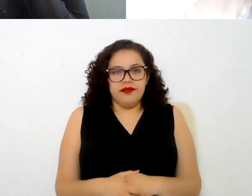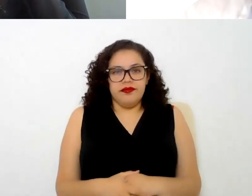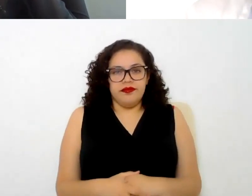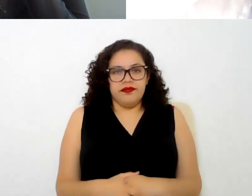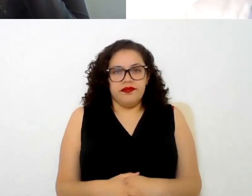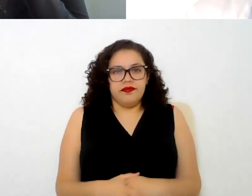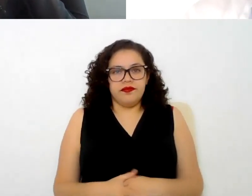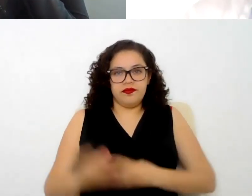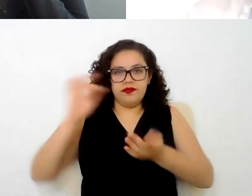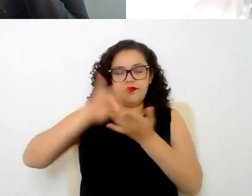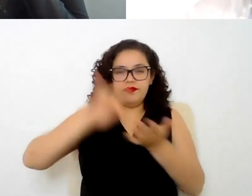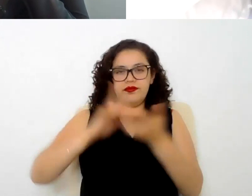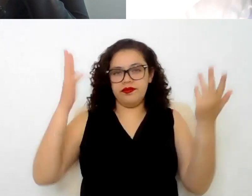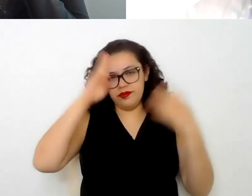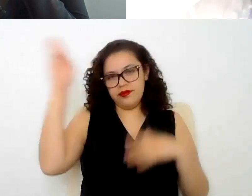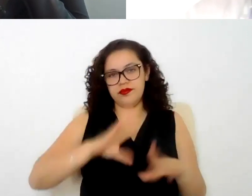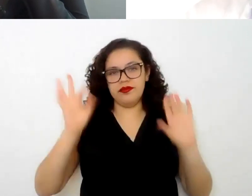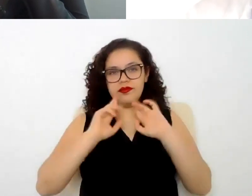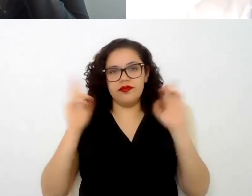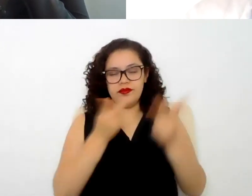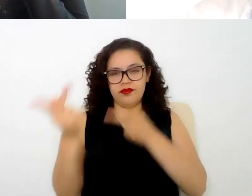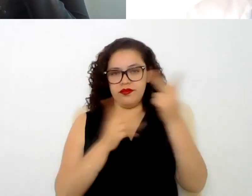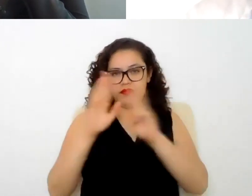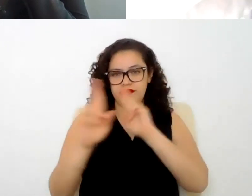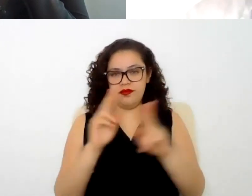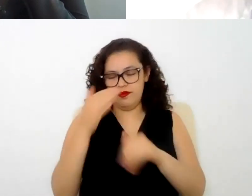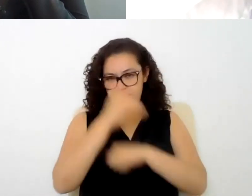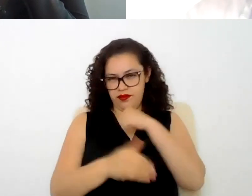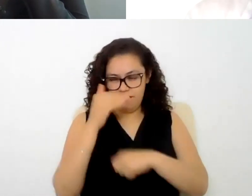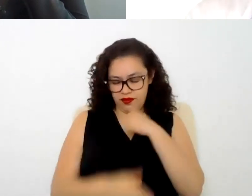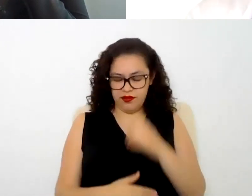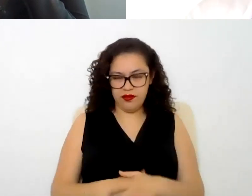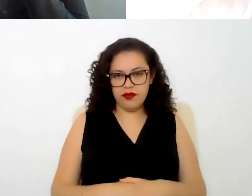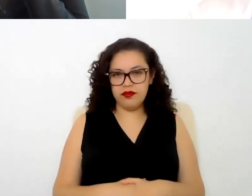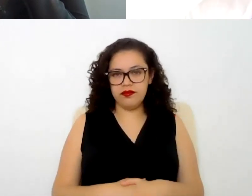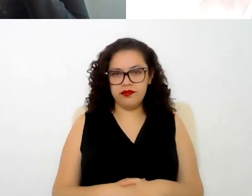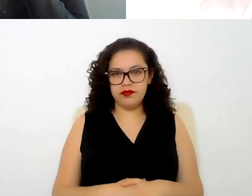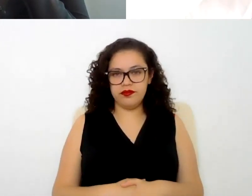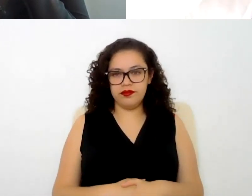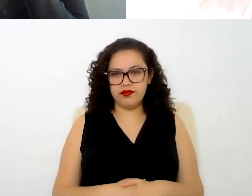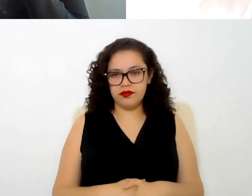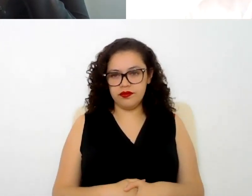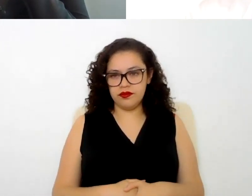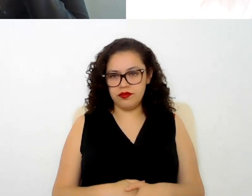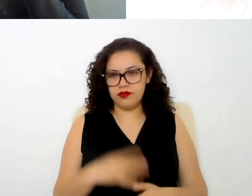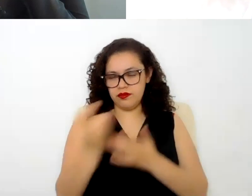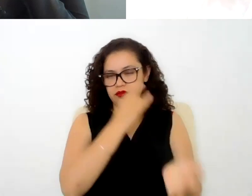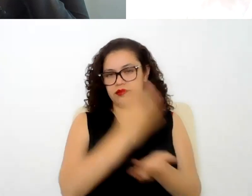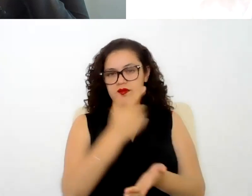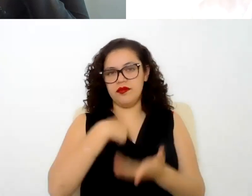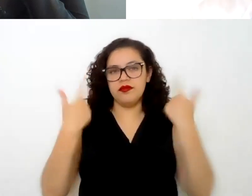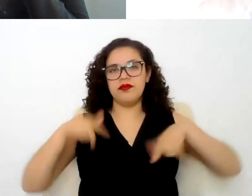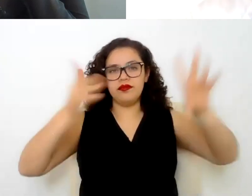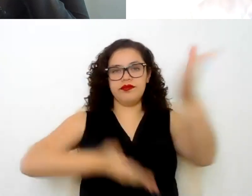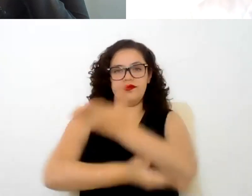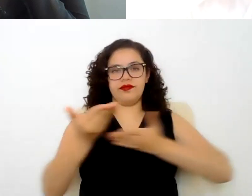muchas gracias maestra con esto estamos terminando la ronda de preguntas y respuestas solamente permitirme compartir